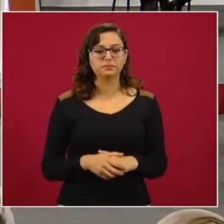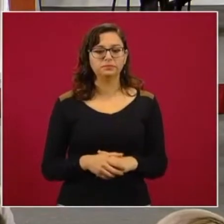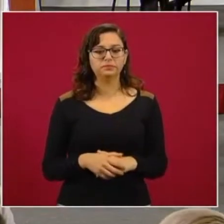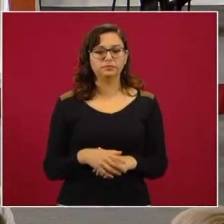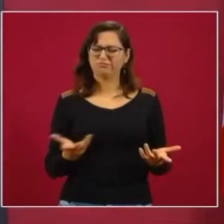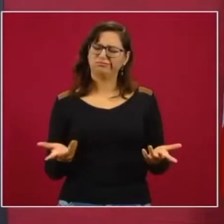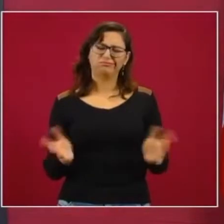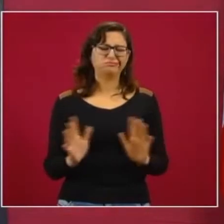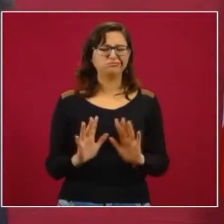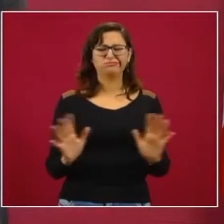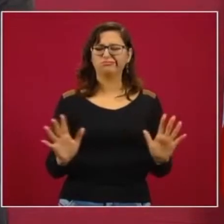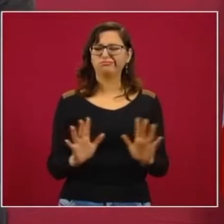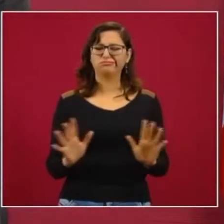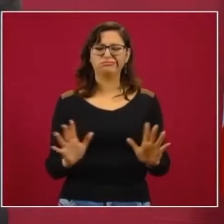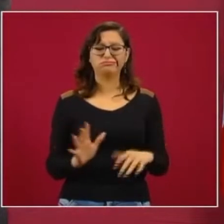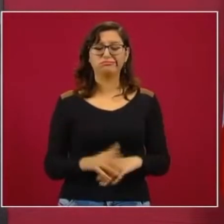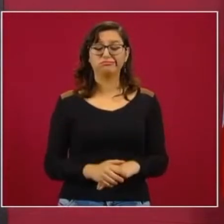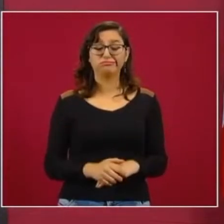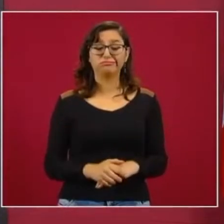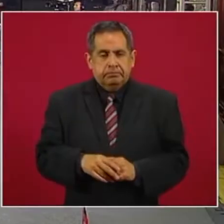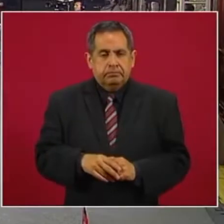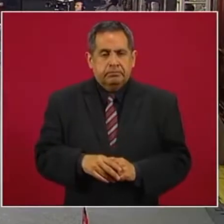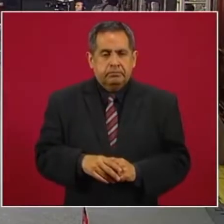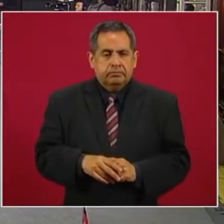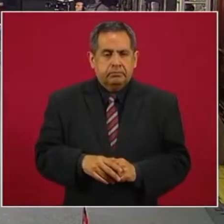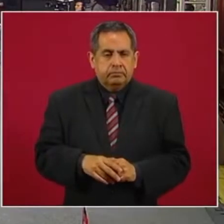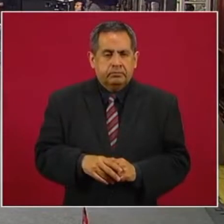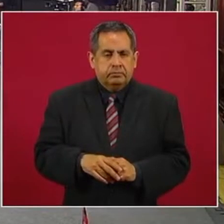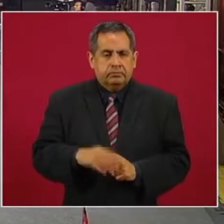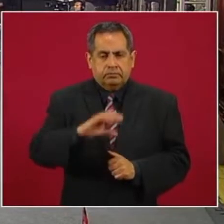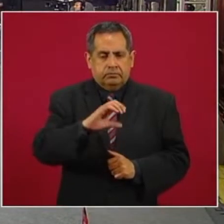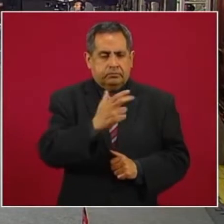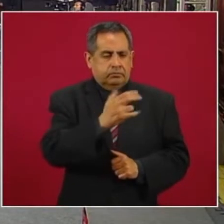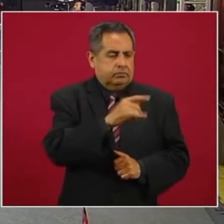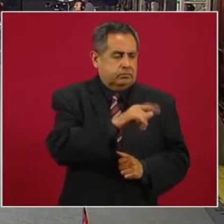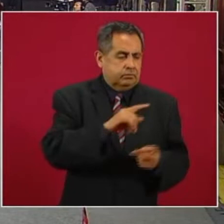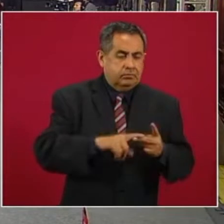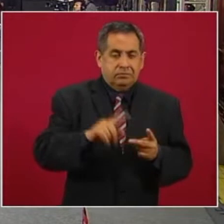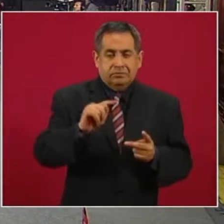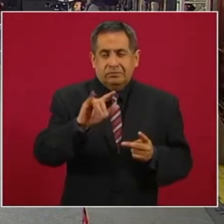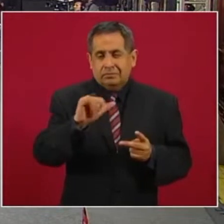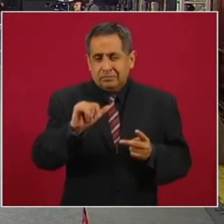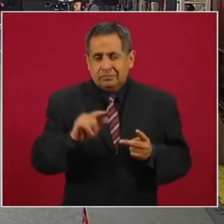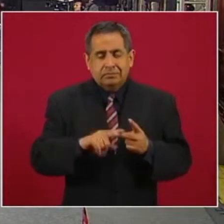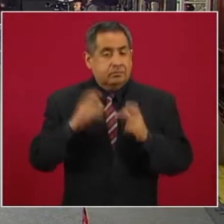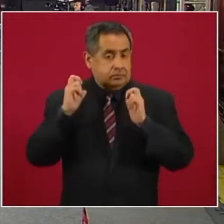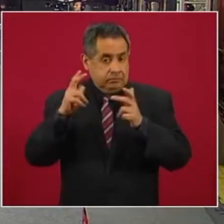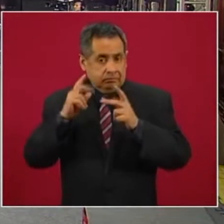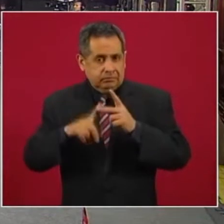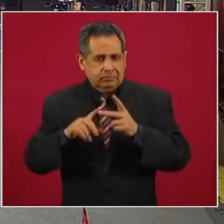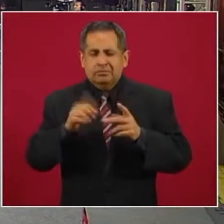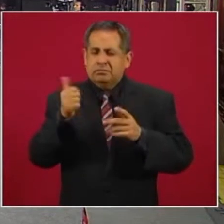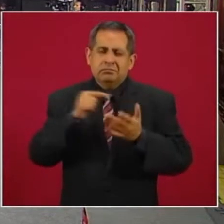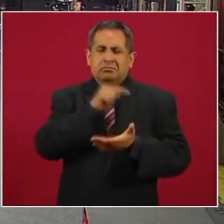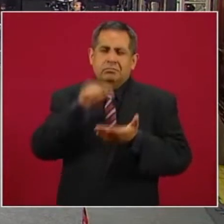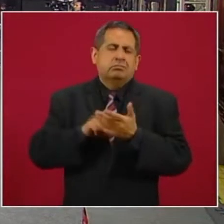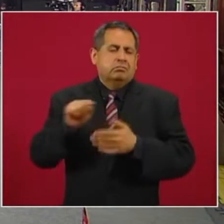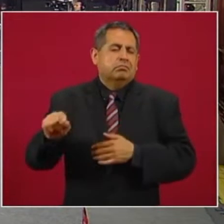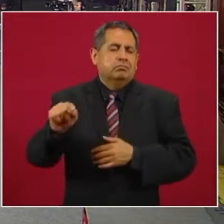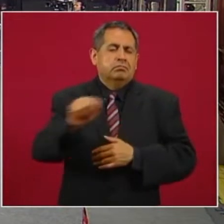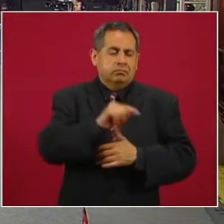a la reconciliación entre las comunidades. Es Chenaló, es Tila en el caso de Chiapas y en otras partes.